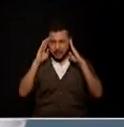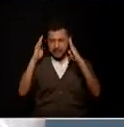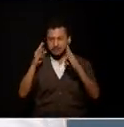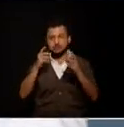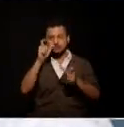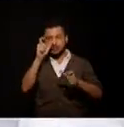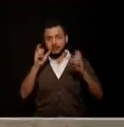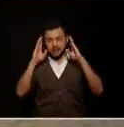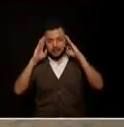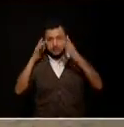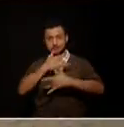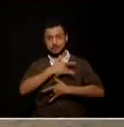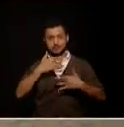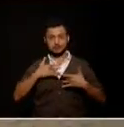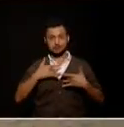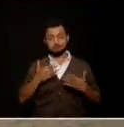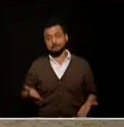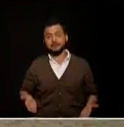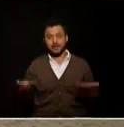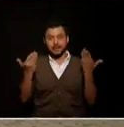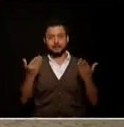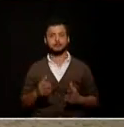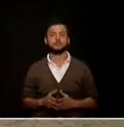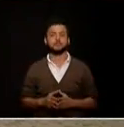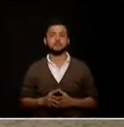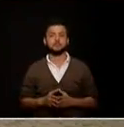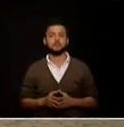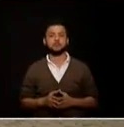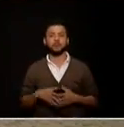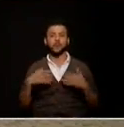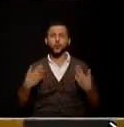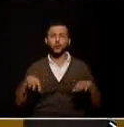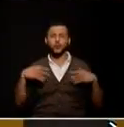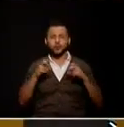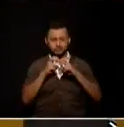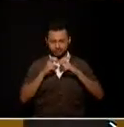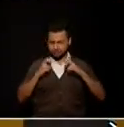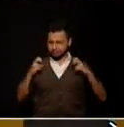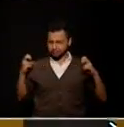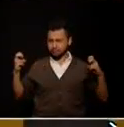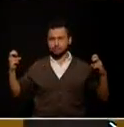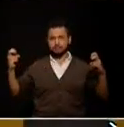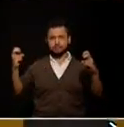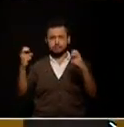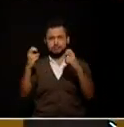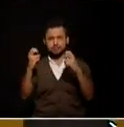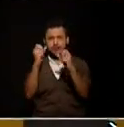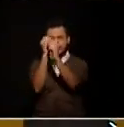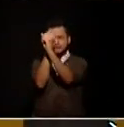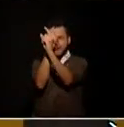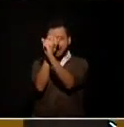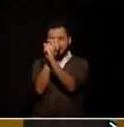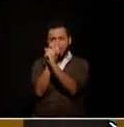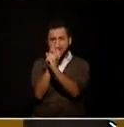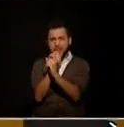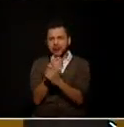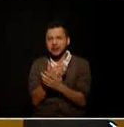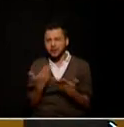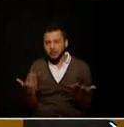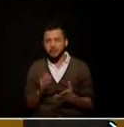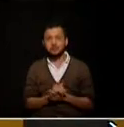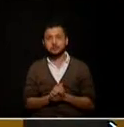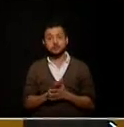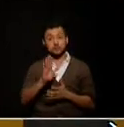antioquia muy bien estas son las rondas de preguntas y ahora viene un momento especial en este debate y es